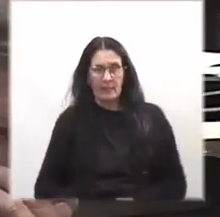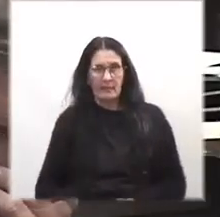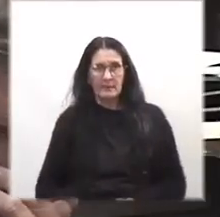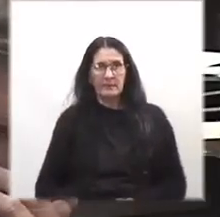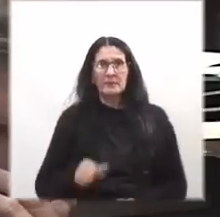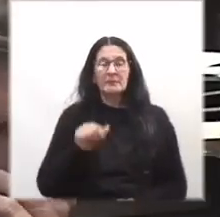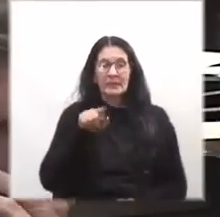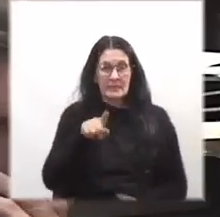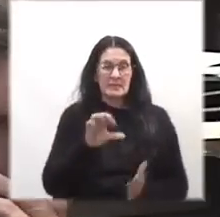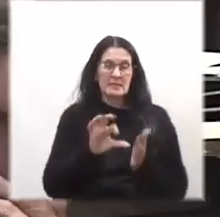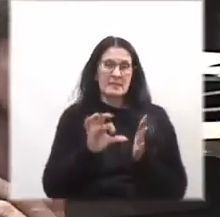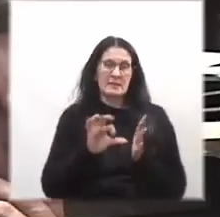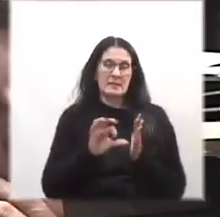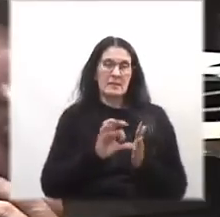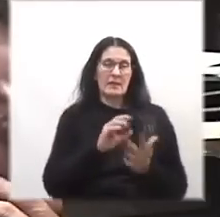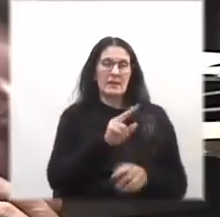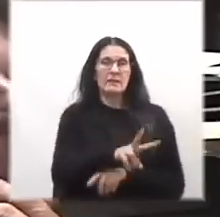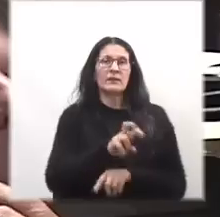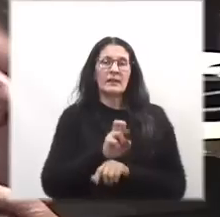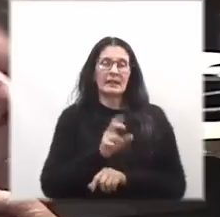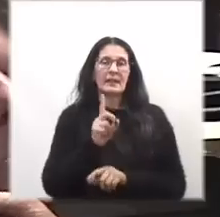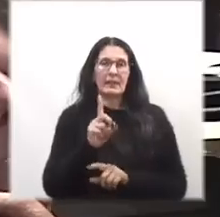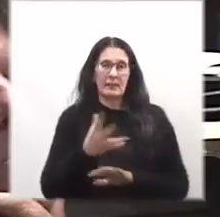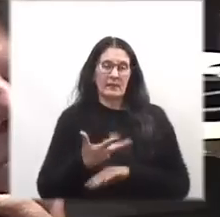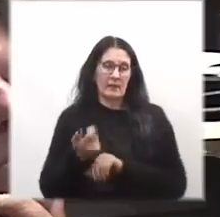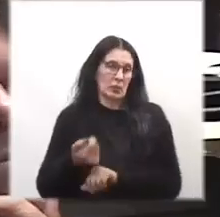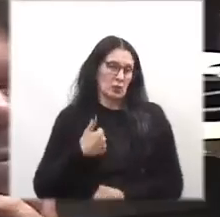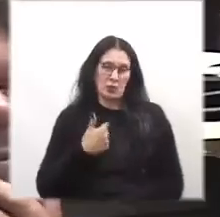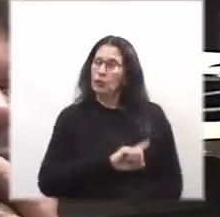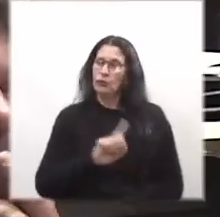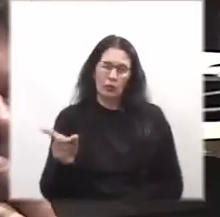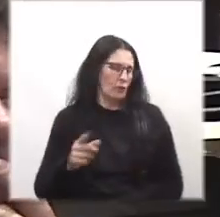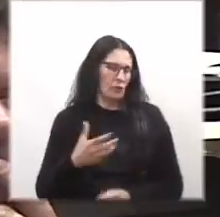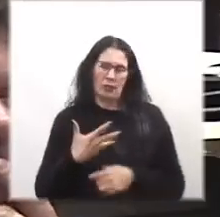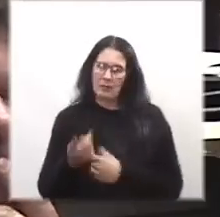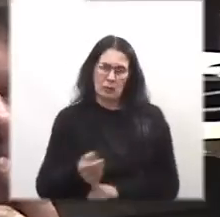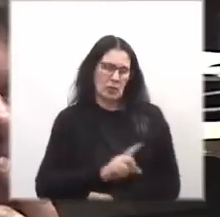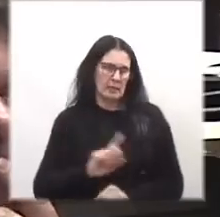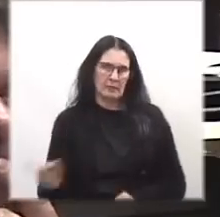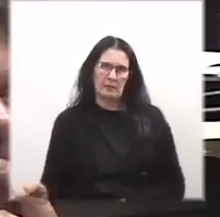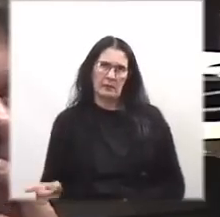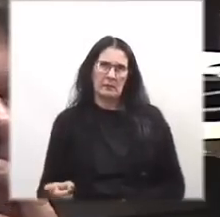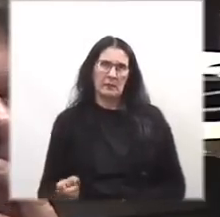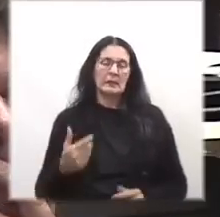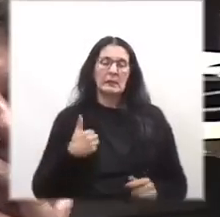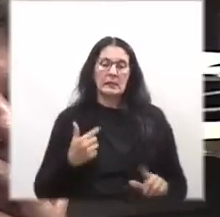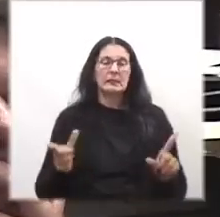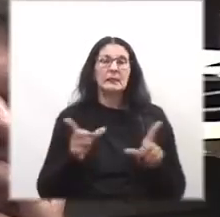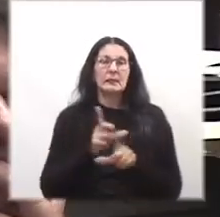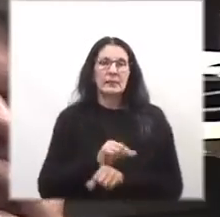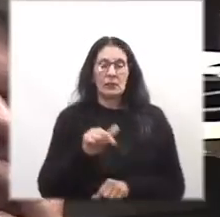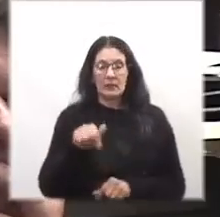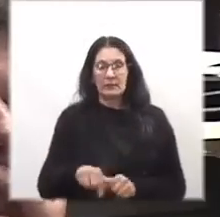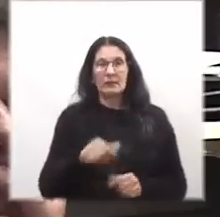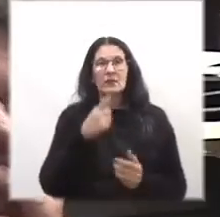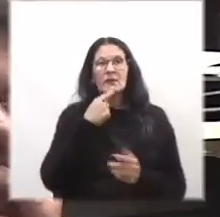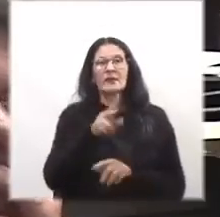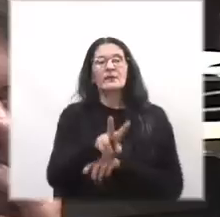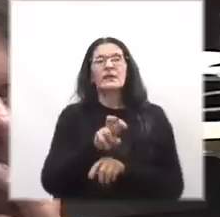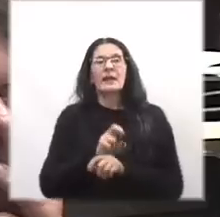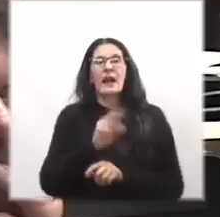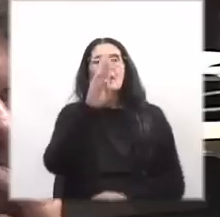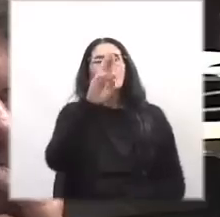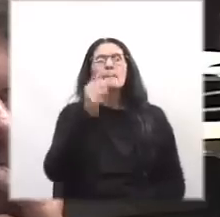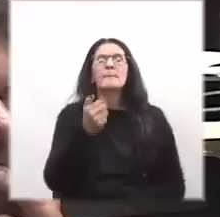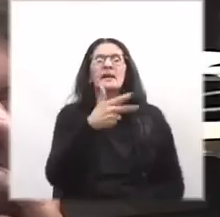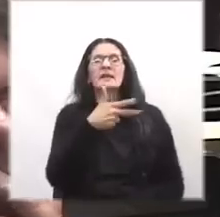ese es el sistema que los fiscales quieren seguir defendiendo y yo no los voy a acompañar y termino presidente acá tengo el dictamen del fiscal Pacheco